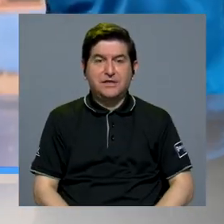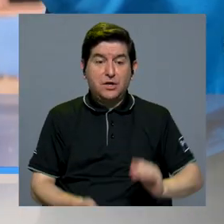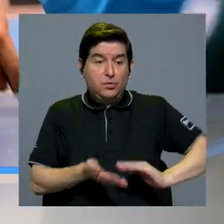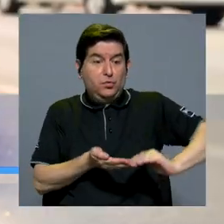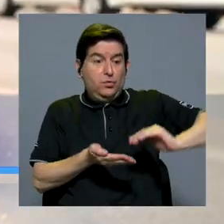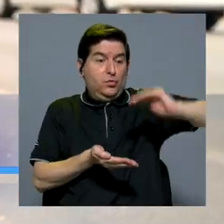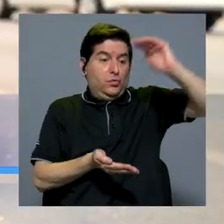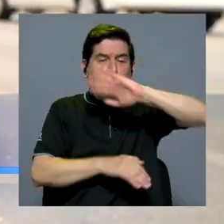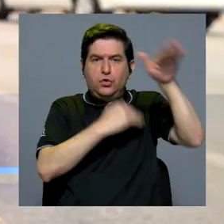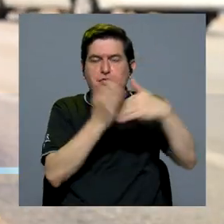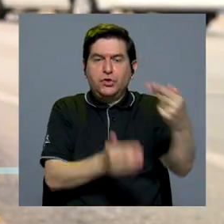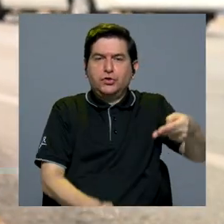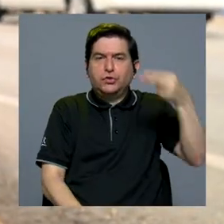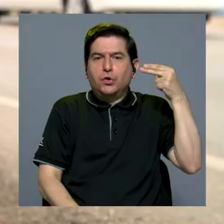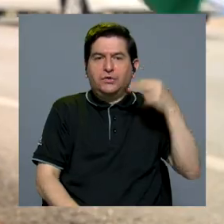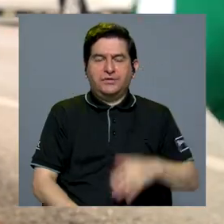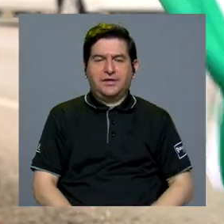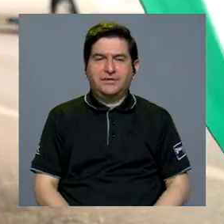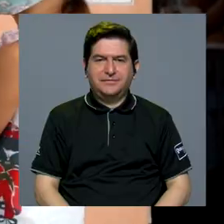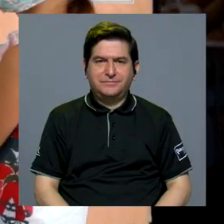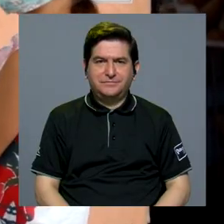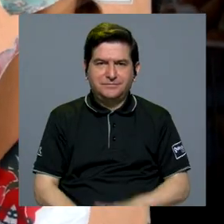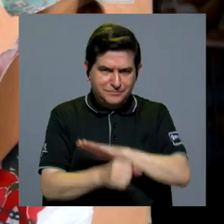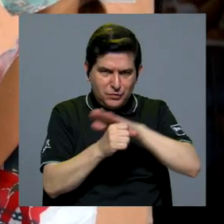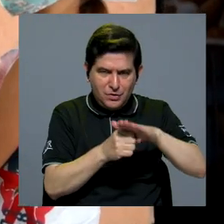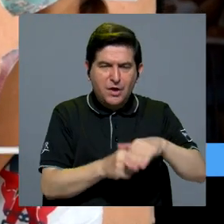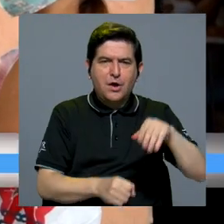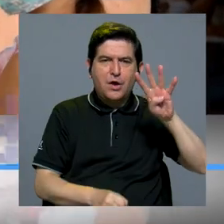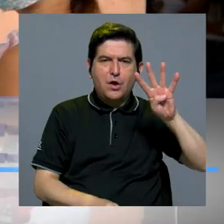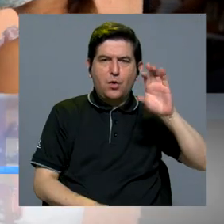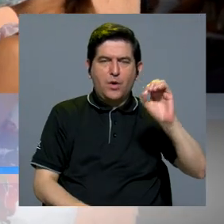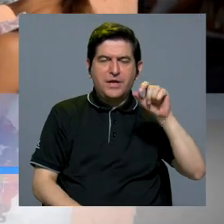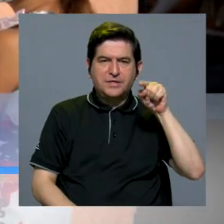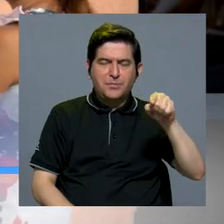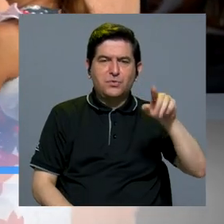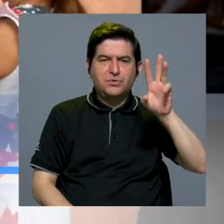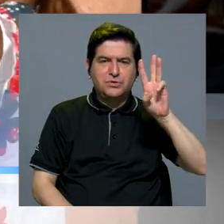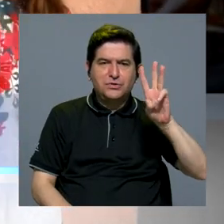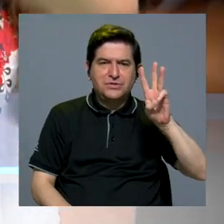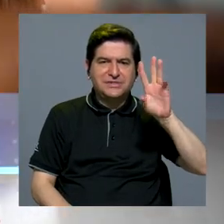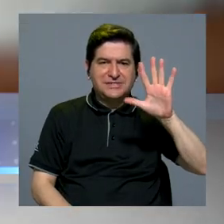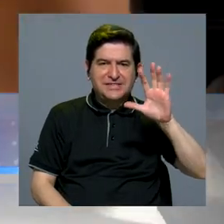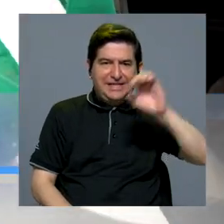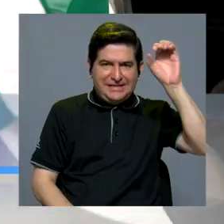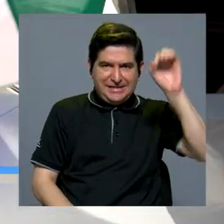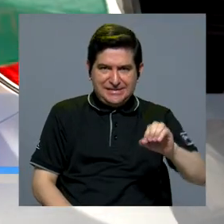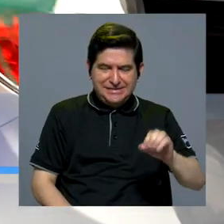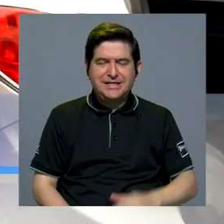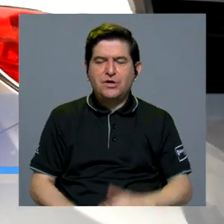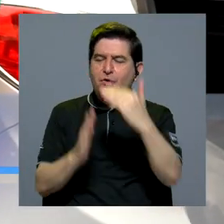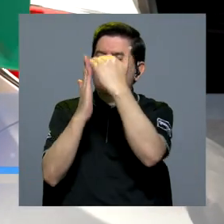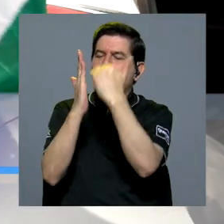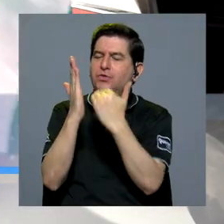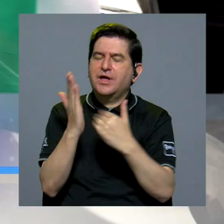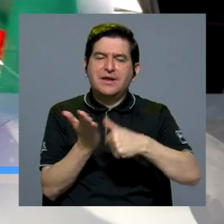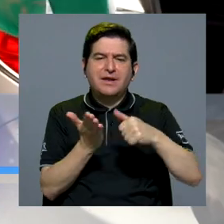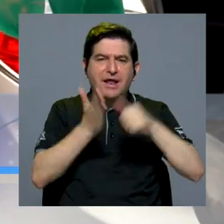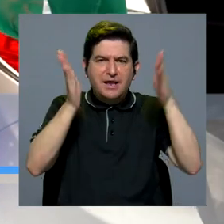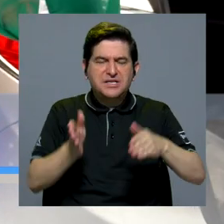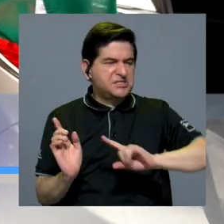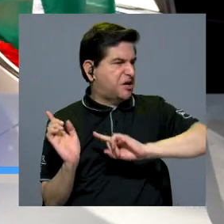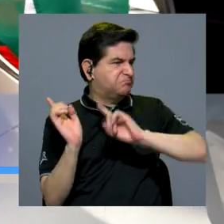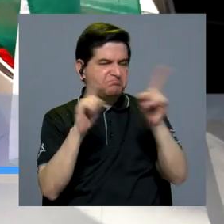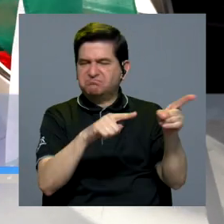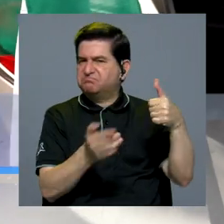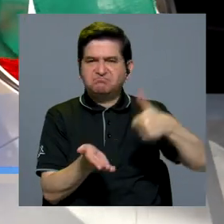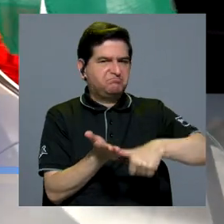el más alto de toda la historia. En total, un 40.65% del padrón electoral no